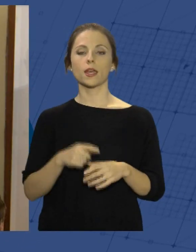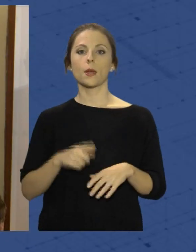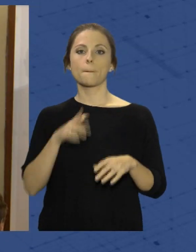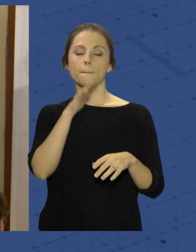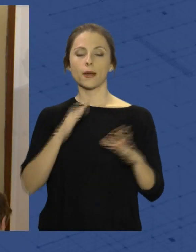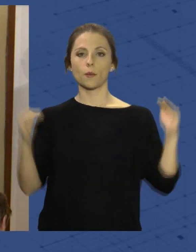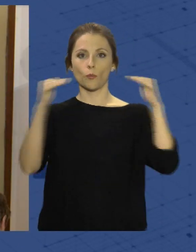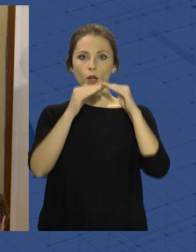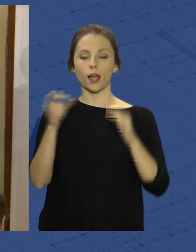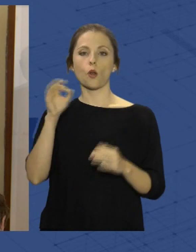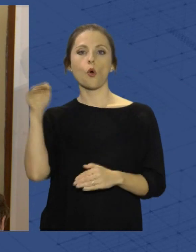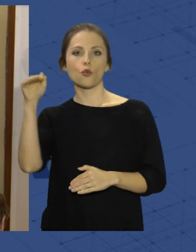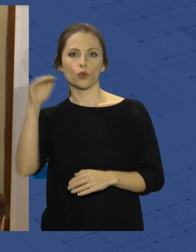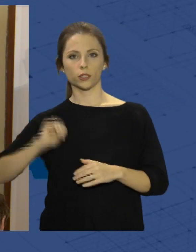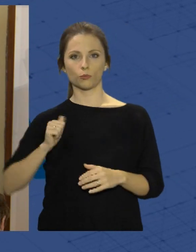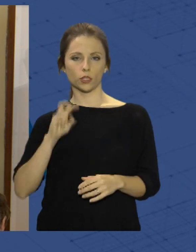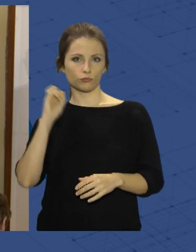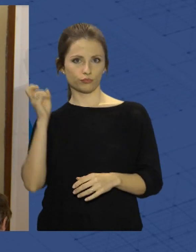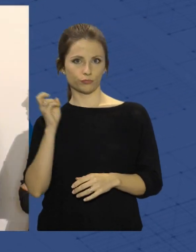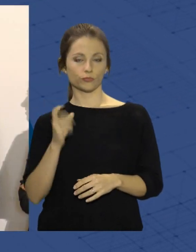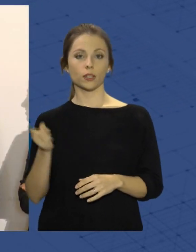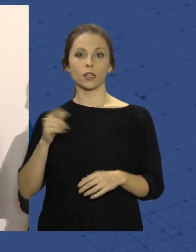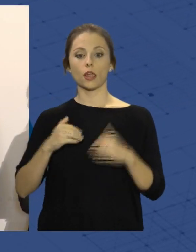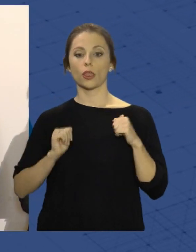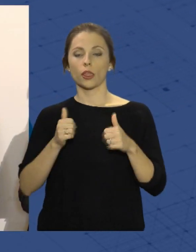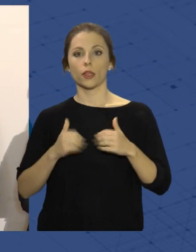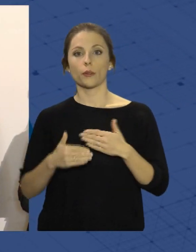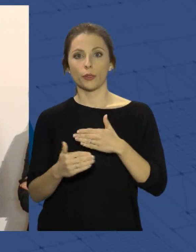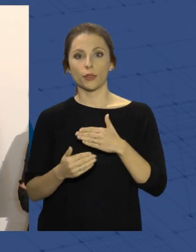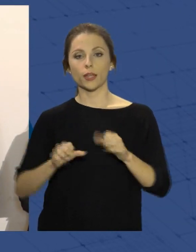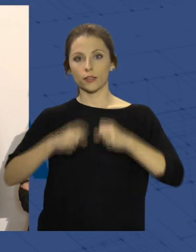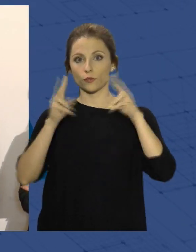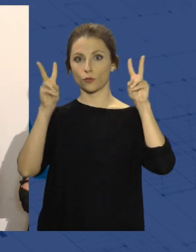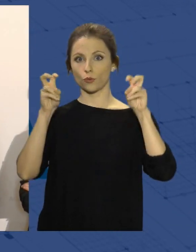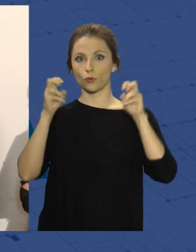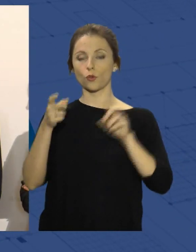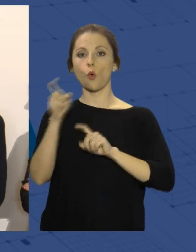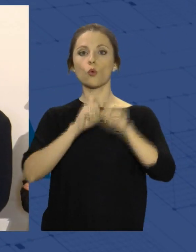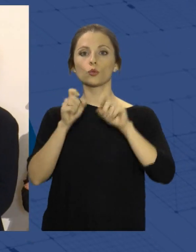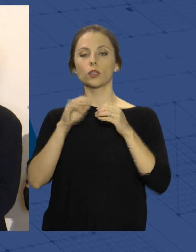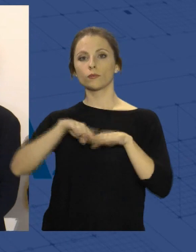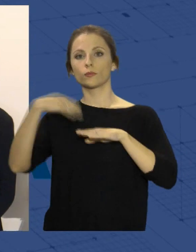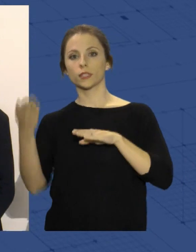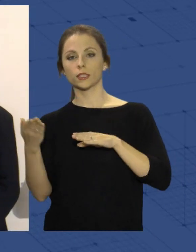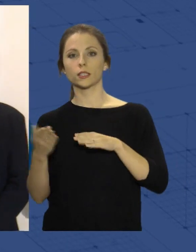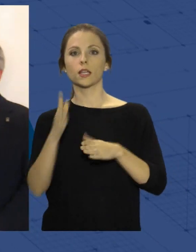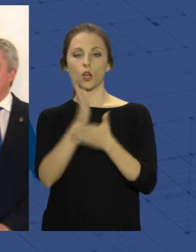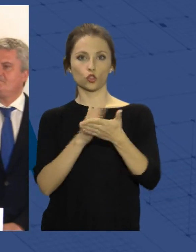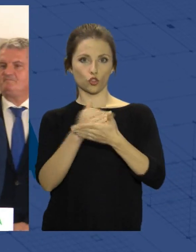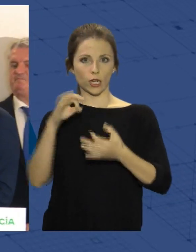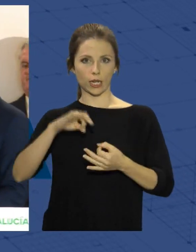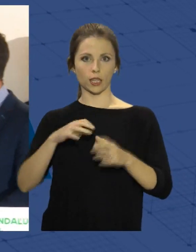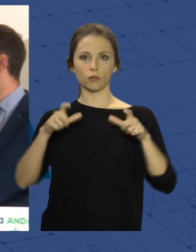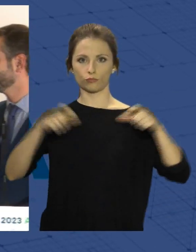Hospital de Alta Resolución de Roquetas de Mar. También el próximo inicio de las obras del nuevo edificio de consultas externas en el marco del Hospital Universitario Torrecárdenas.